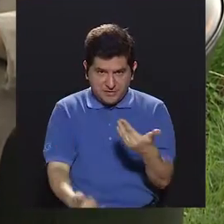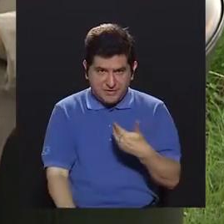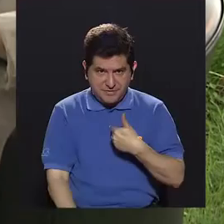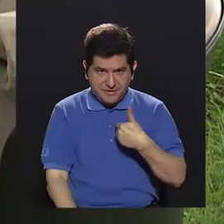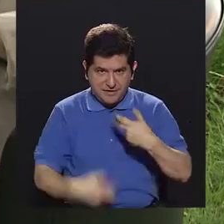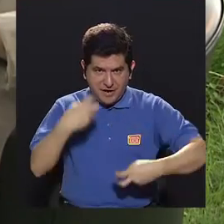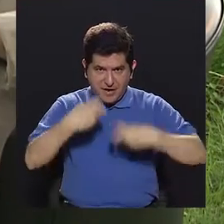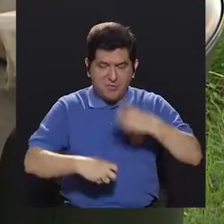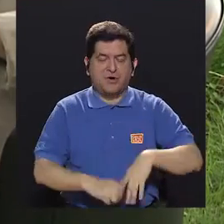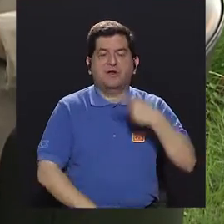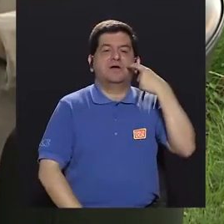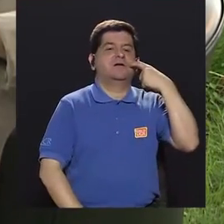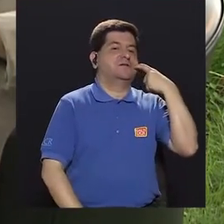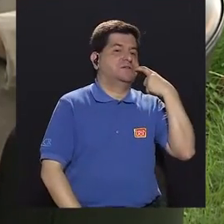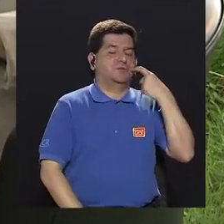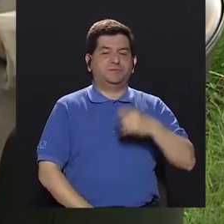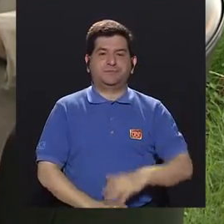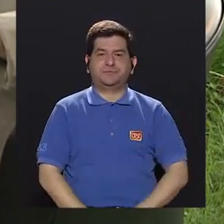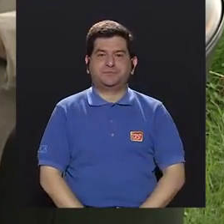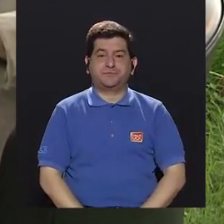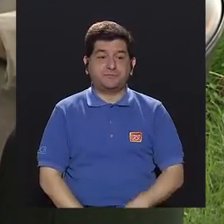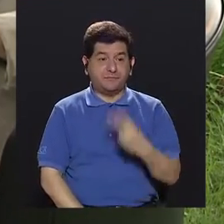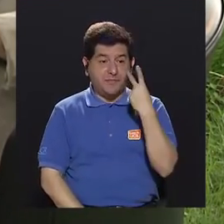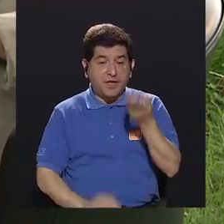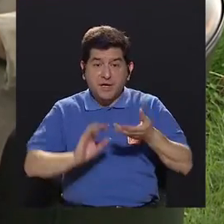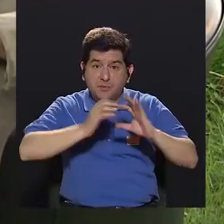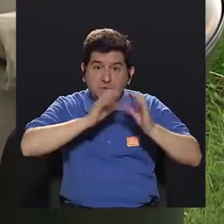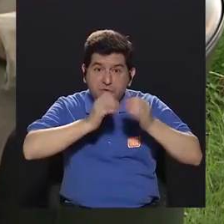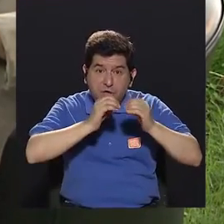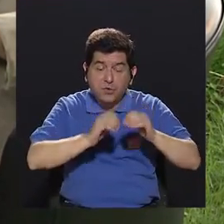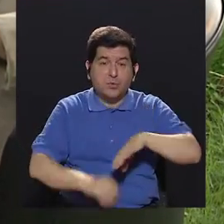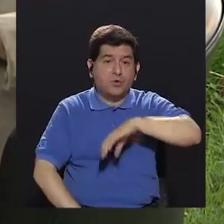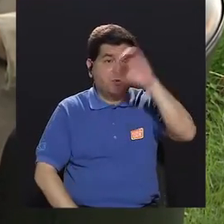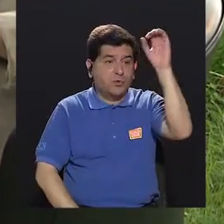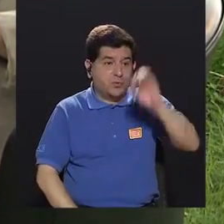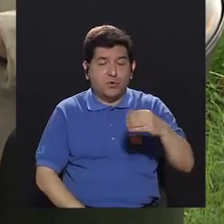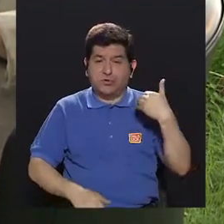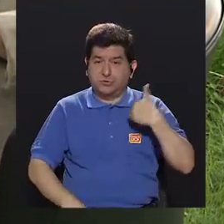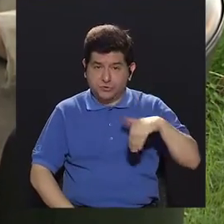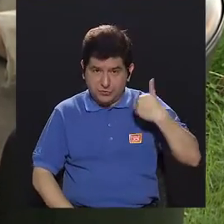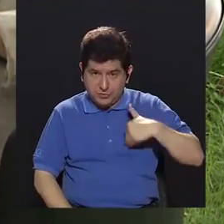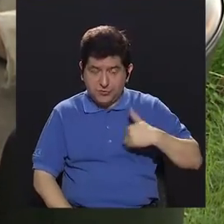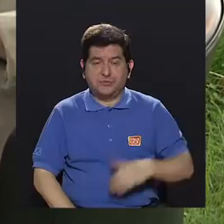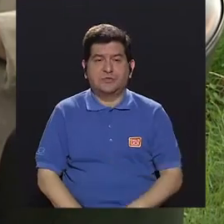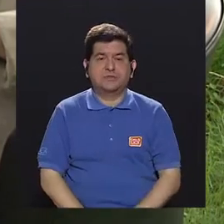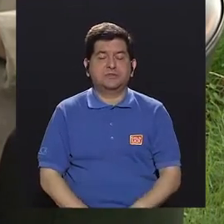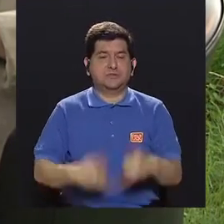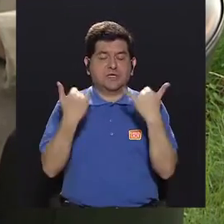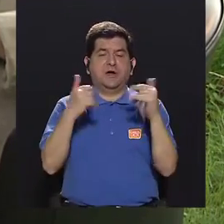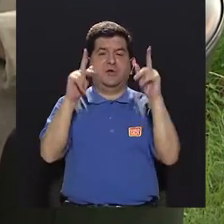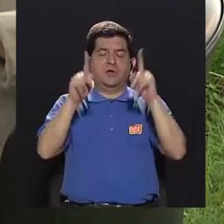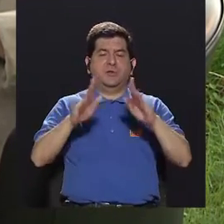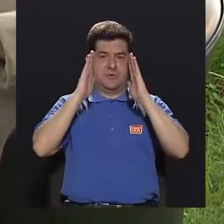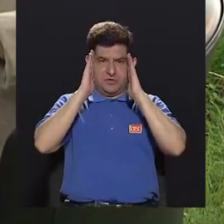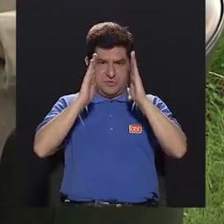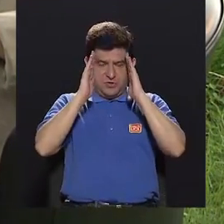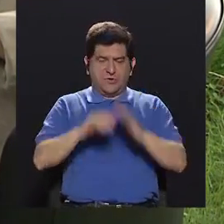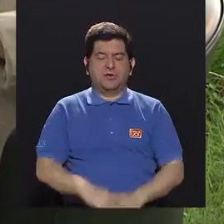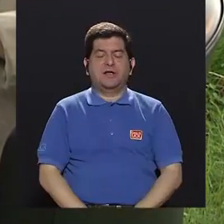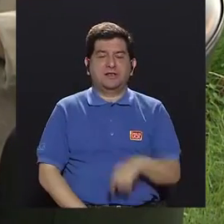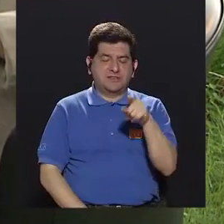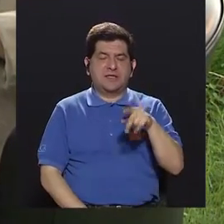tienen problemas de adicciones? Y veamos el número en porcentajes en hombres. ¿Cuántas están ahorita tratando